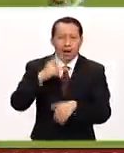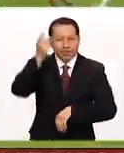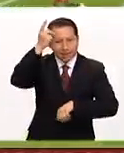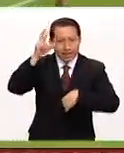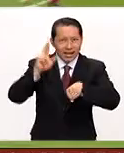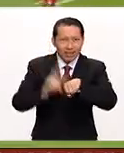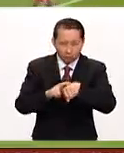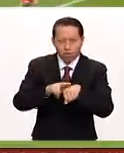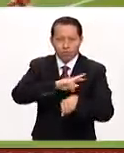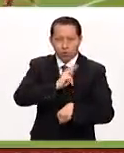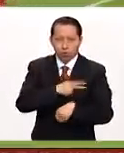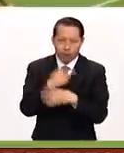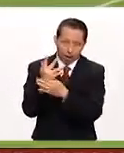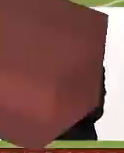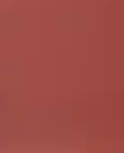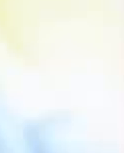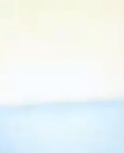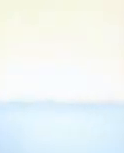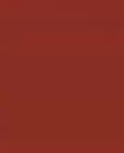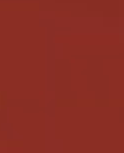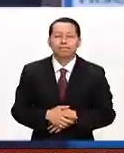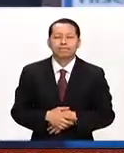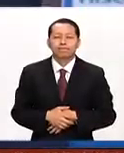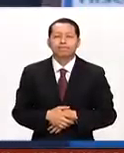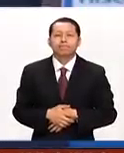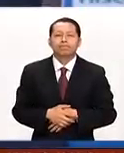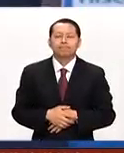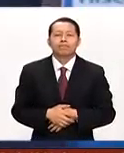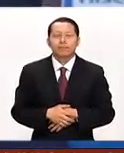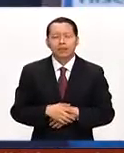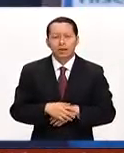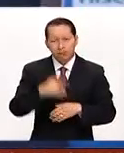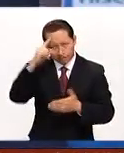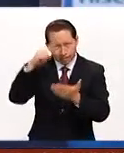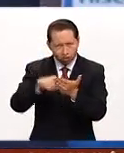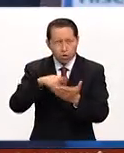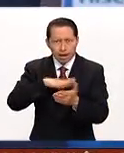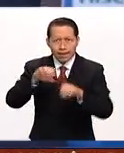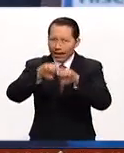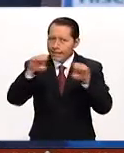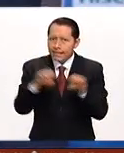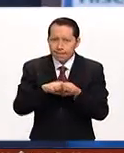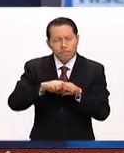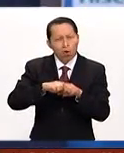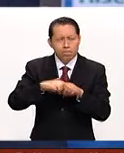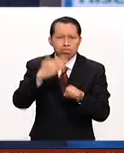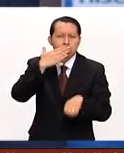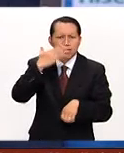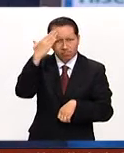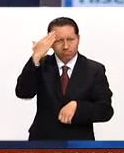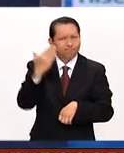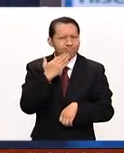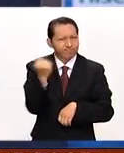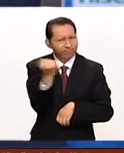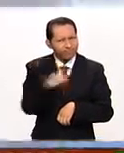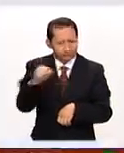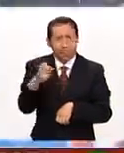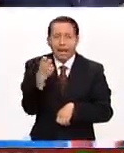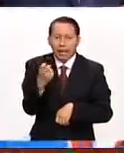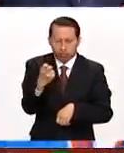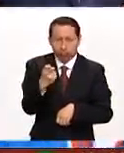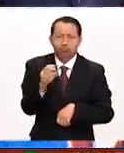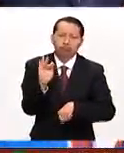director técnico de Portugal. Pienso que tenemos un equipo con gran talento y mucha calidad y eso marcó la diferencia,